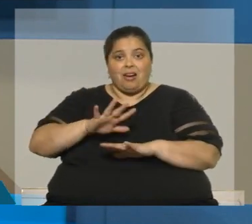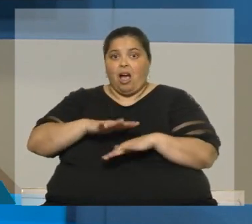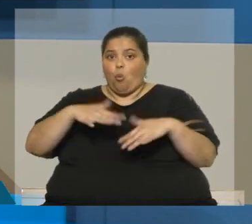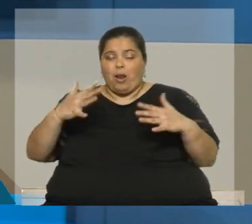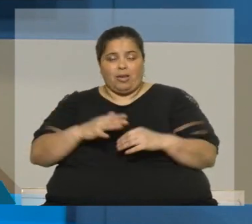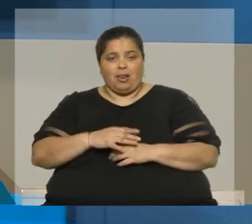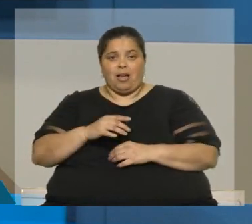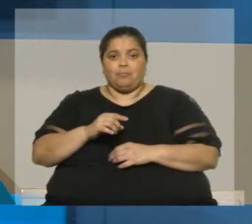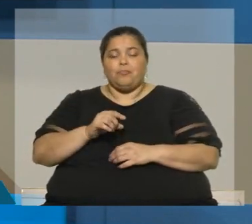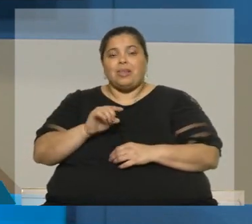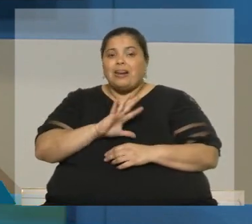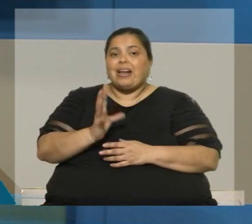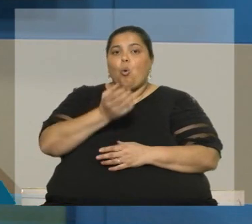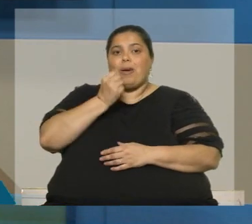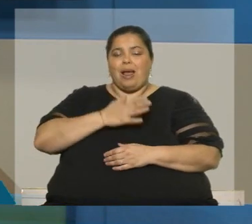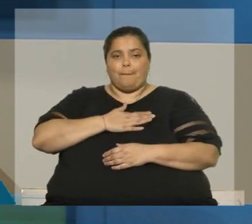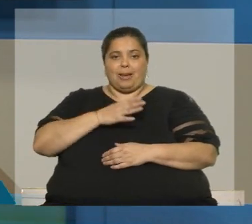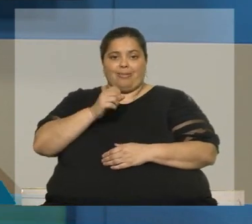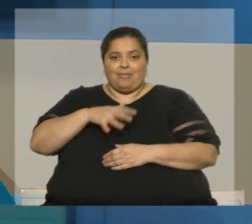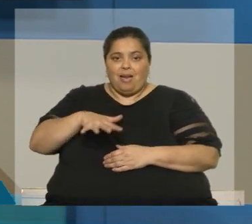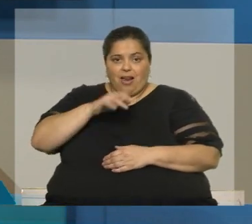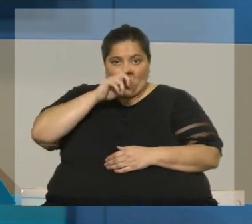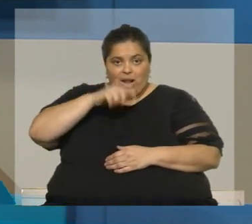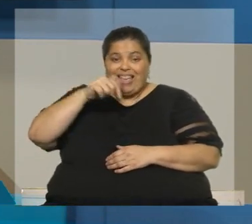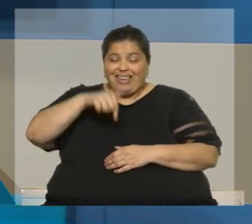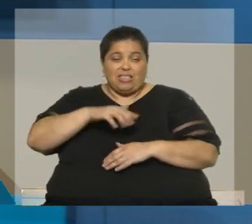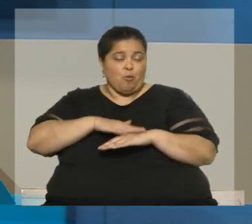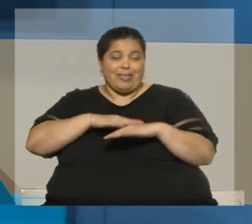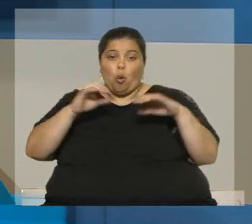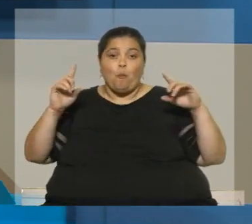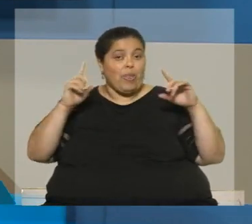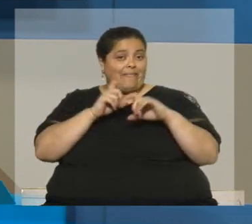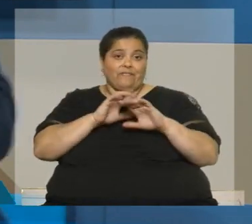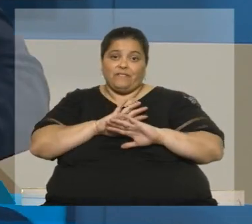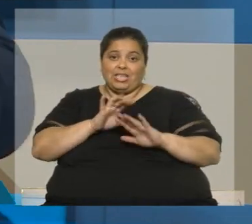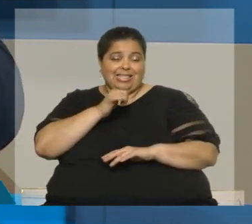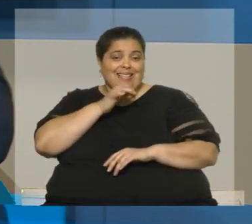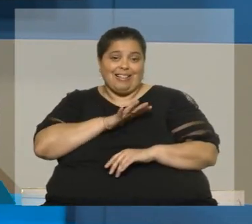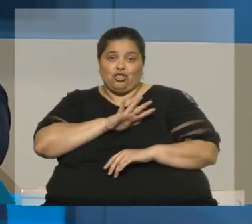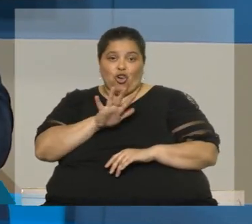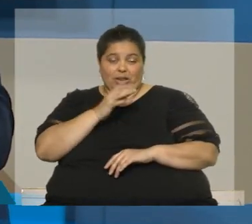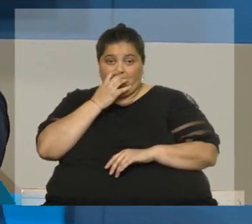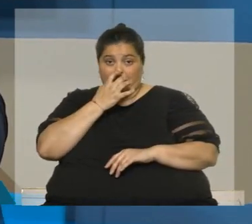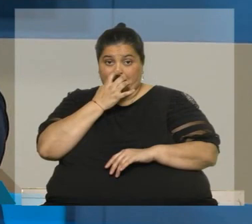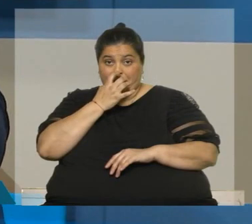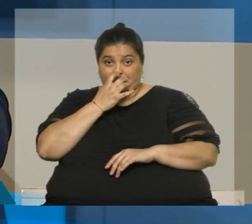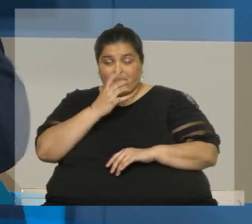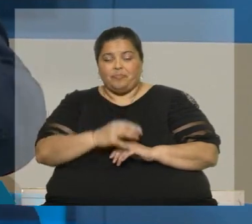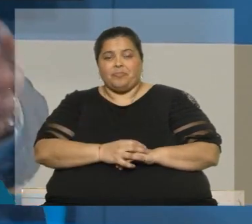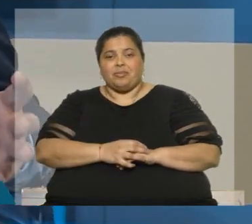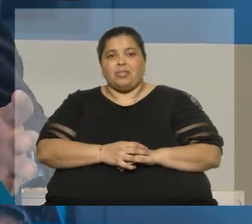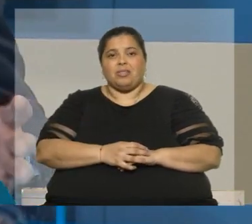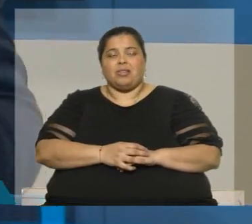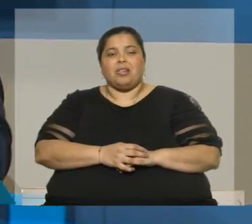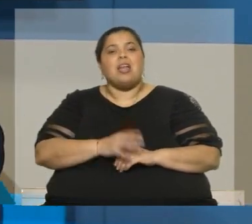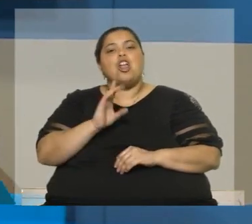territorial. Yo creo que estamos en un momento muy difícil de nuestra historia. La historia ha vuelto. Es decir, hay una portada estupenda. No era